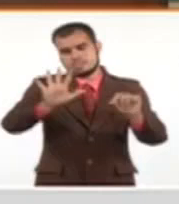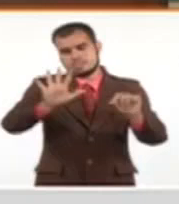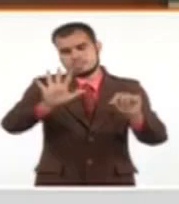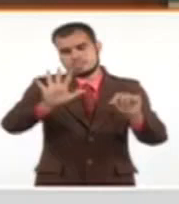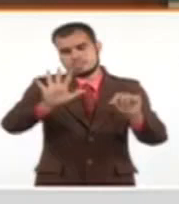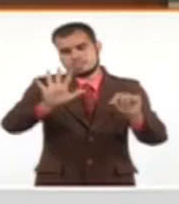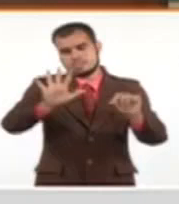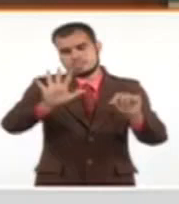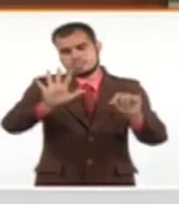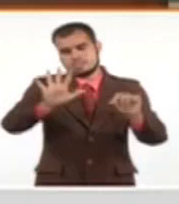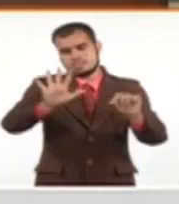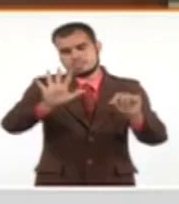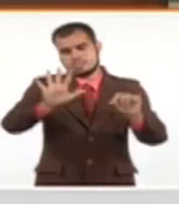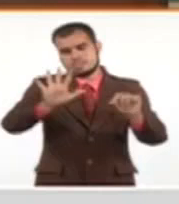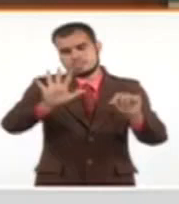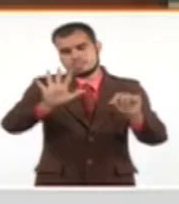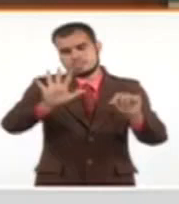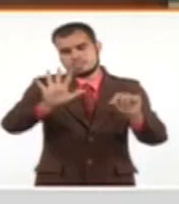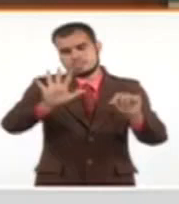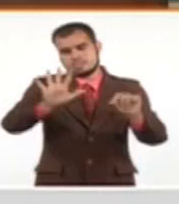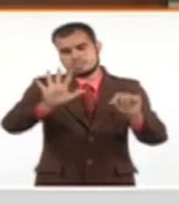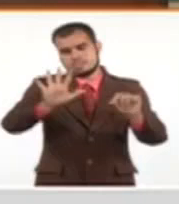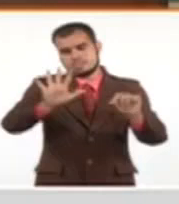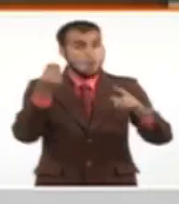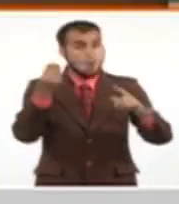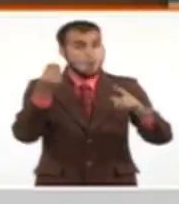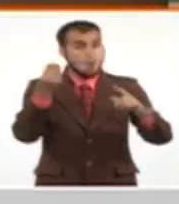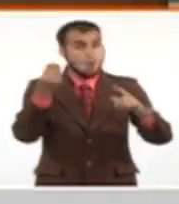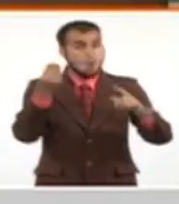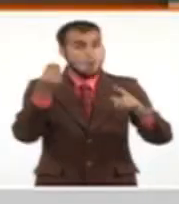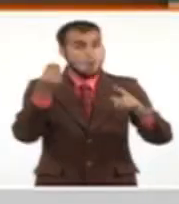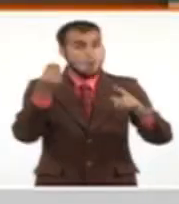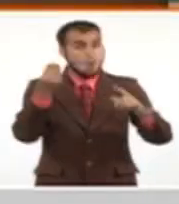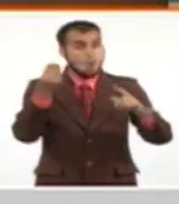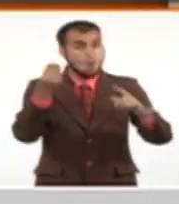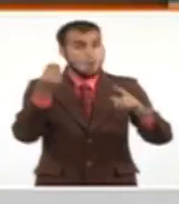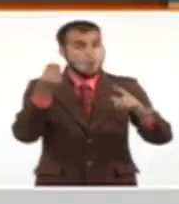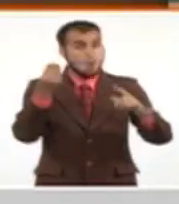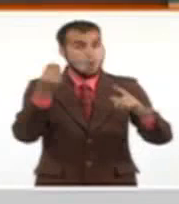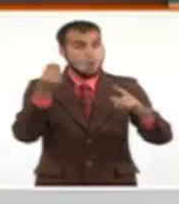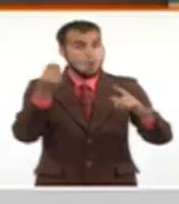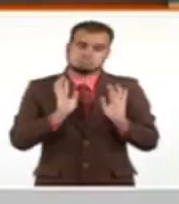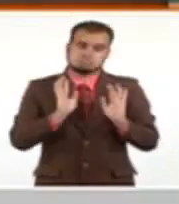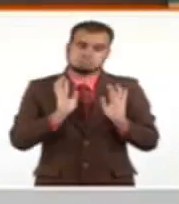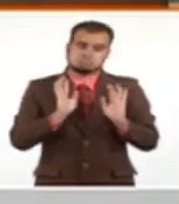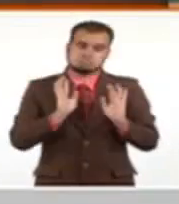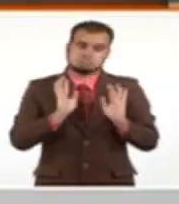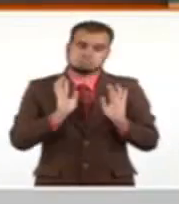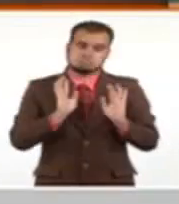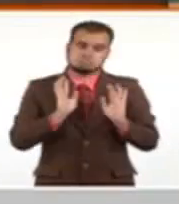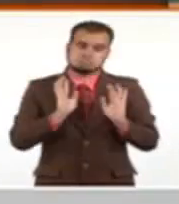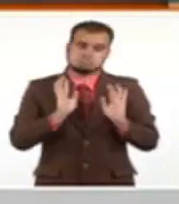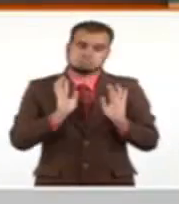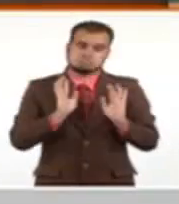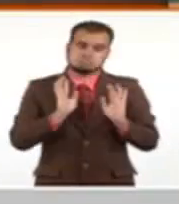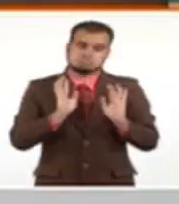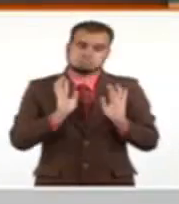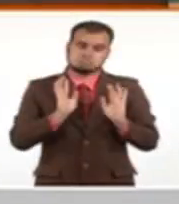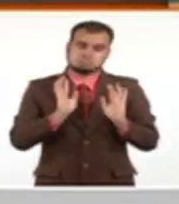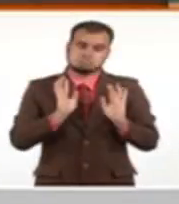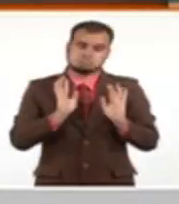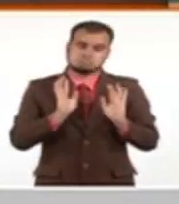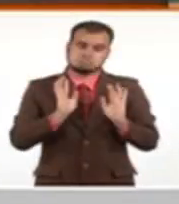como hemos tenido en los últimos años. ¿Se recuerdan, digamos, al huracán